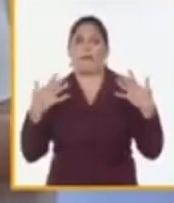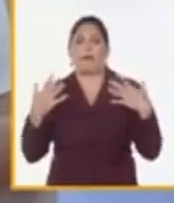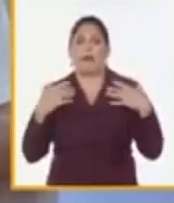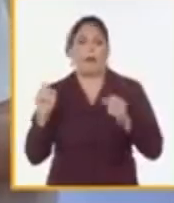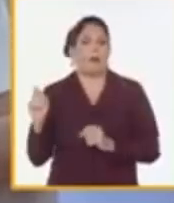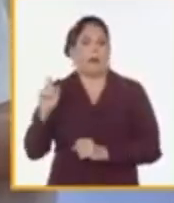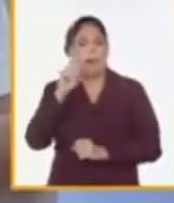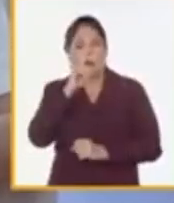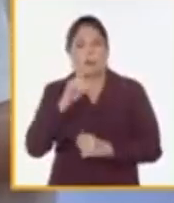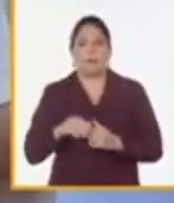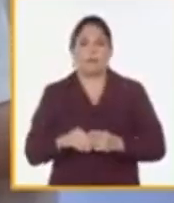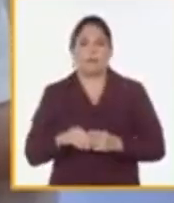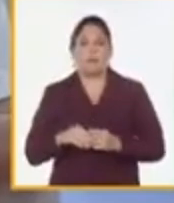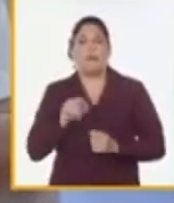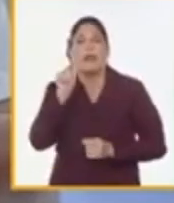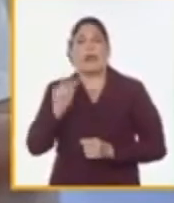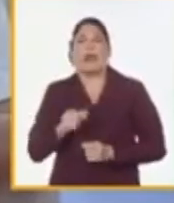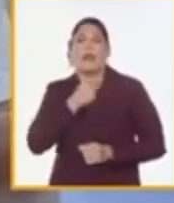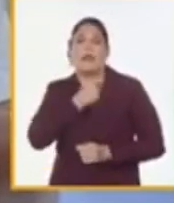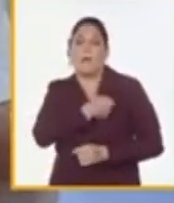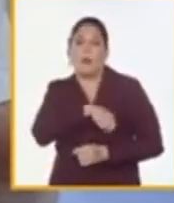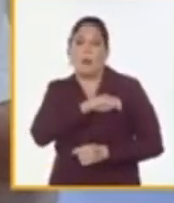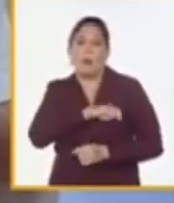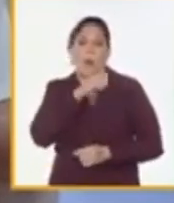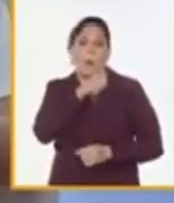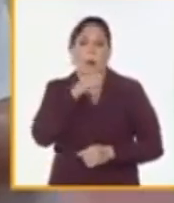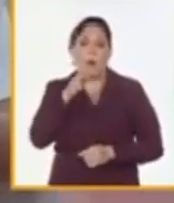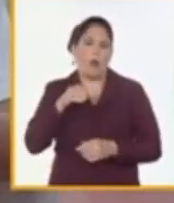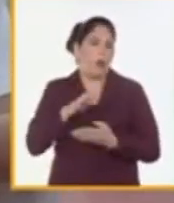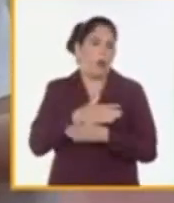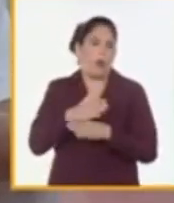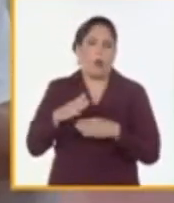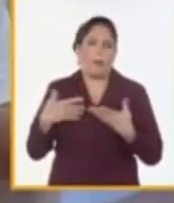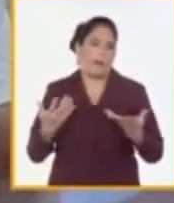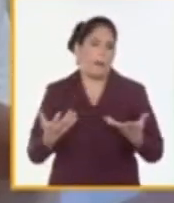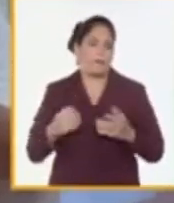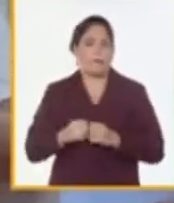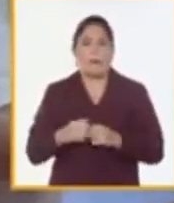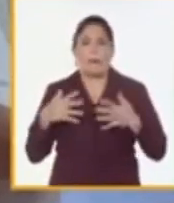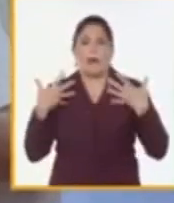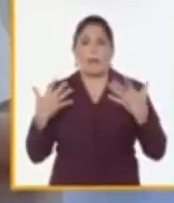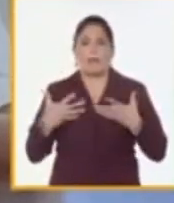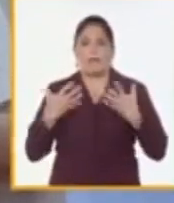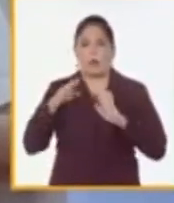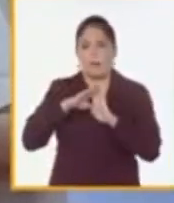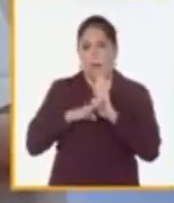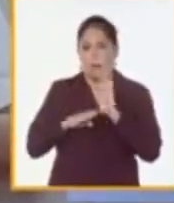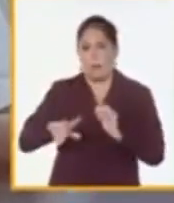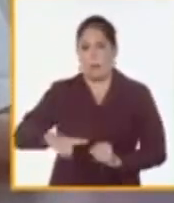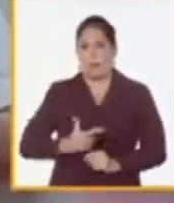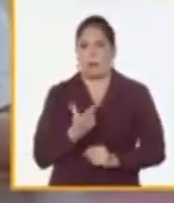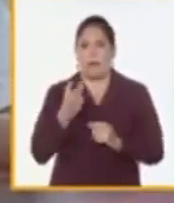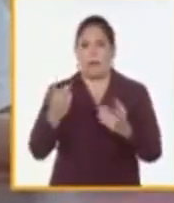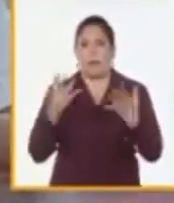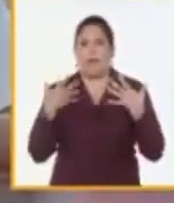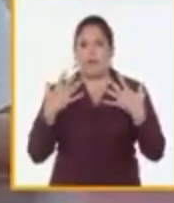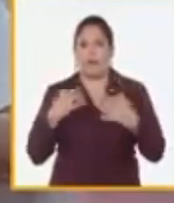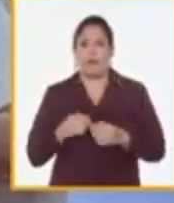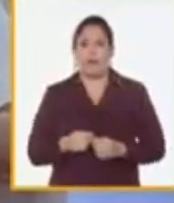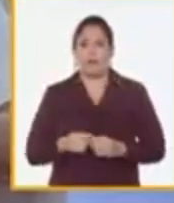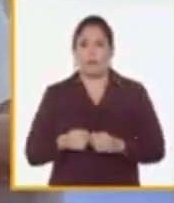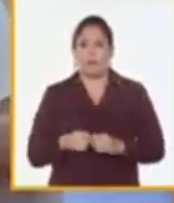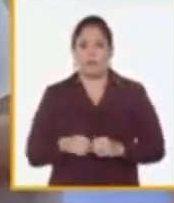¿A dónde puede ir la población a disfrutar de nuestra programación cultural del verano? Yo,